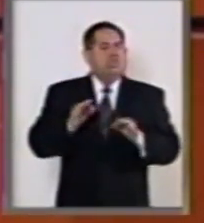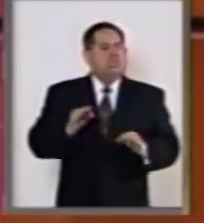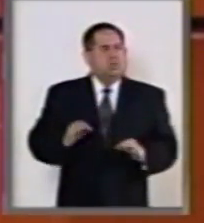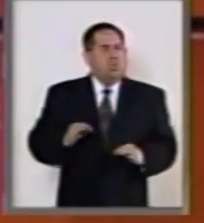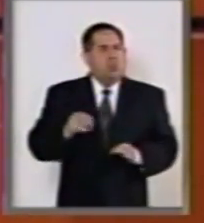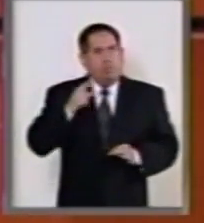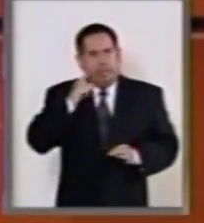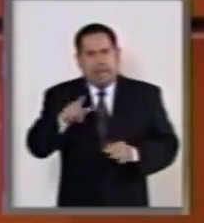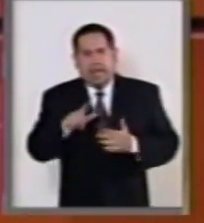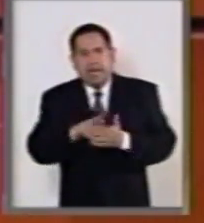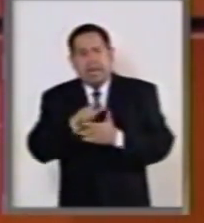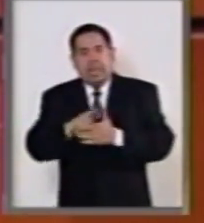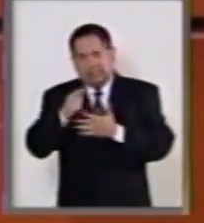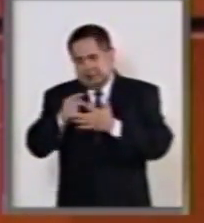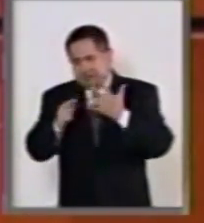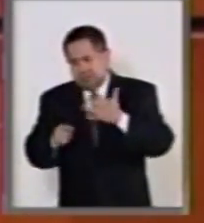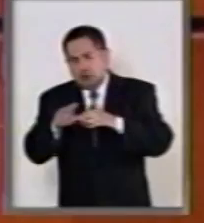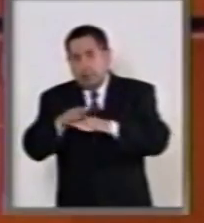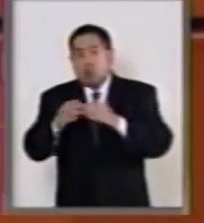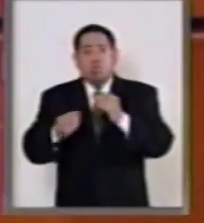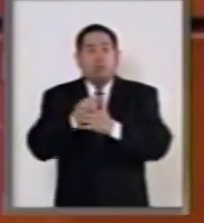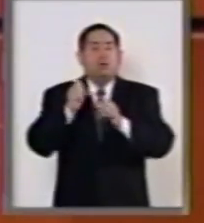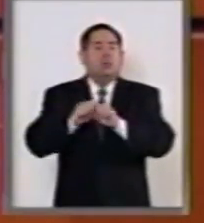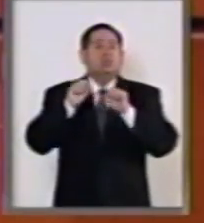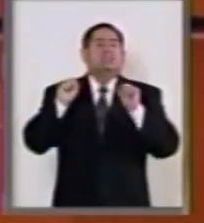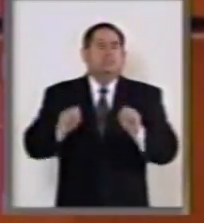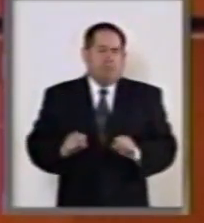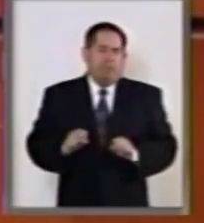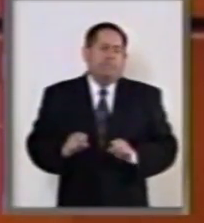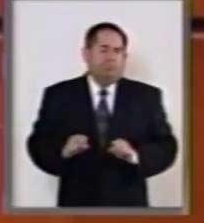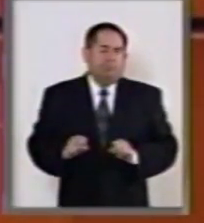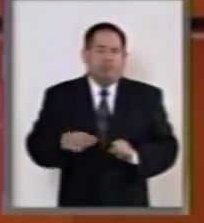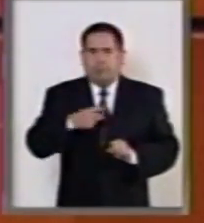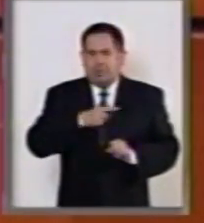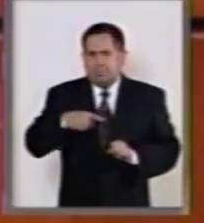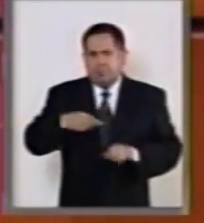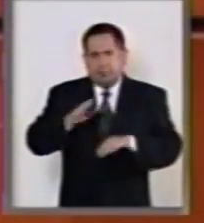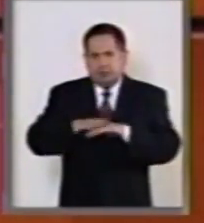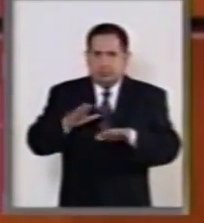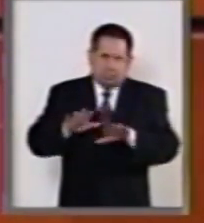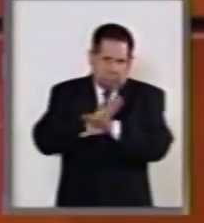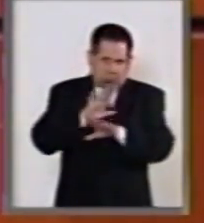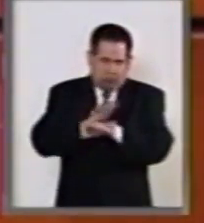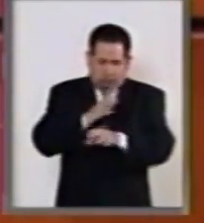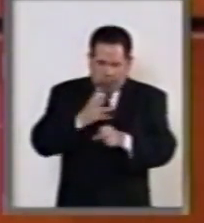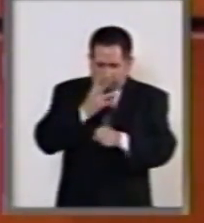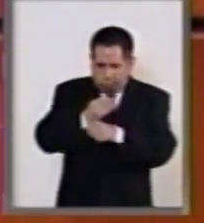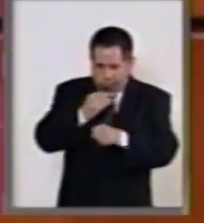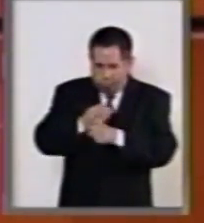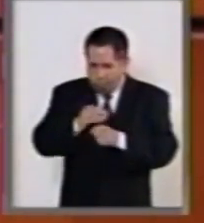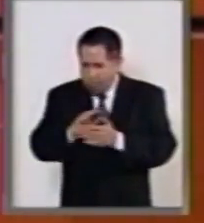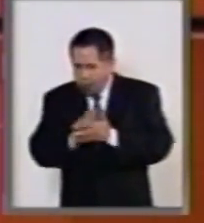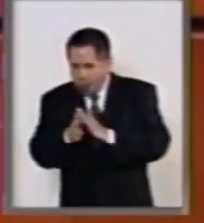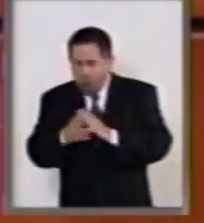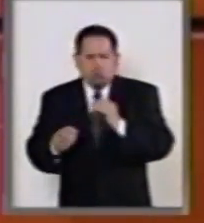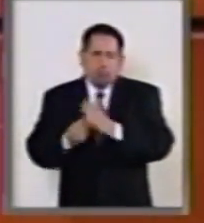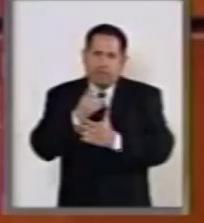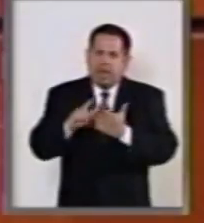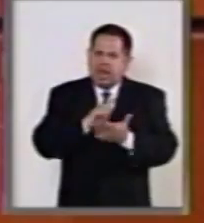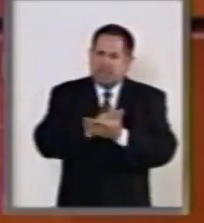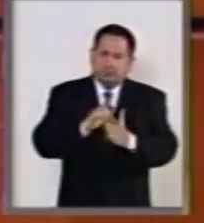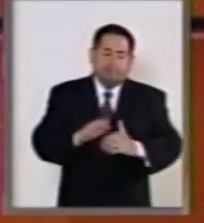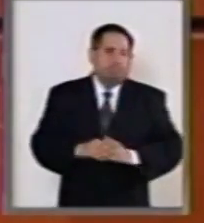aplicación de las leyes e, insisto, del nuevo sistema, tienen que tener un perfeccionamiento y por consiguiente una nueva reforma.